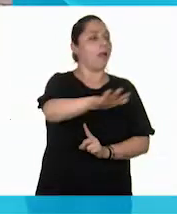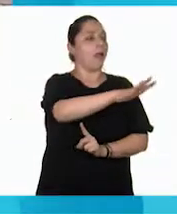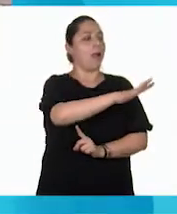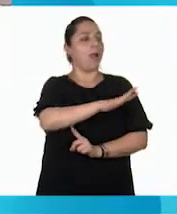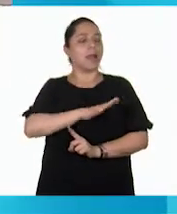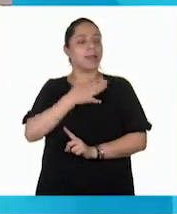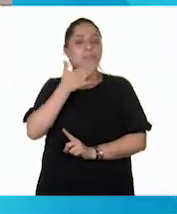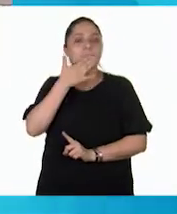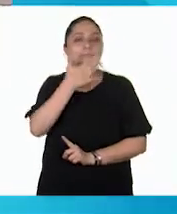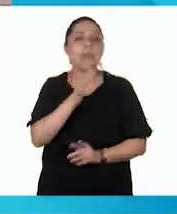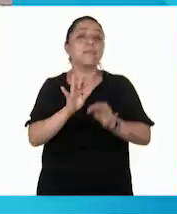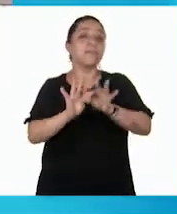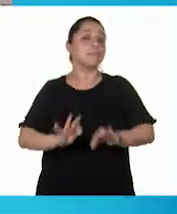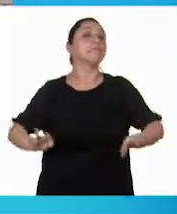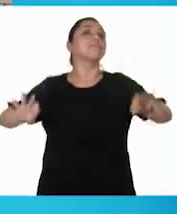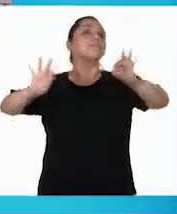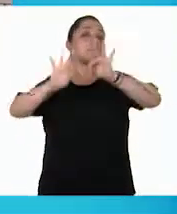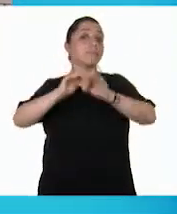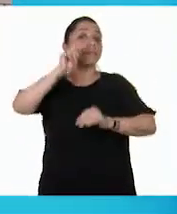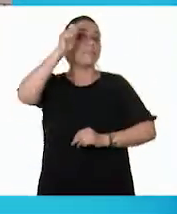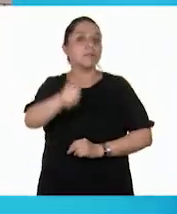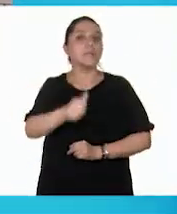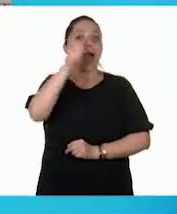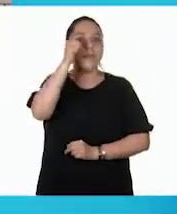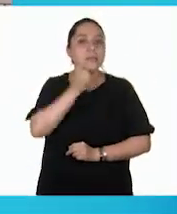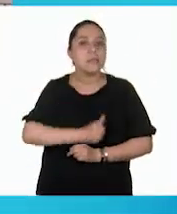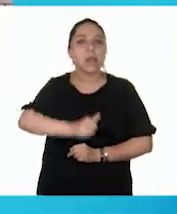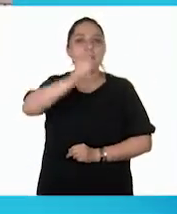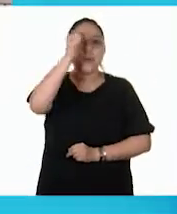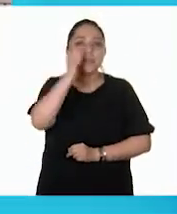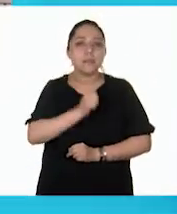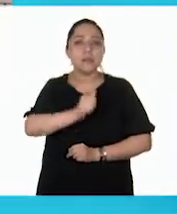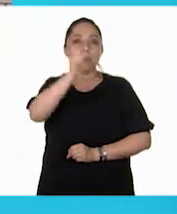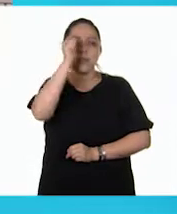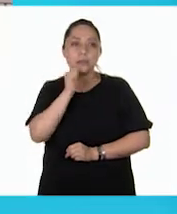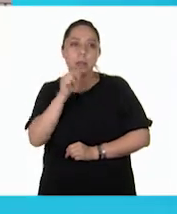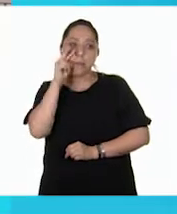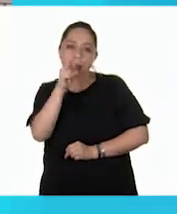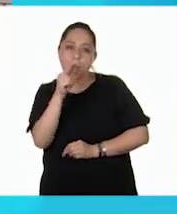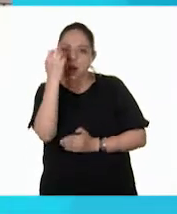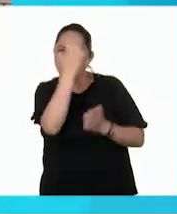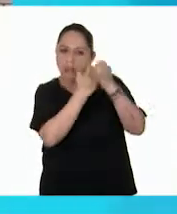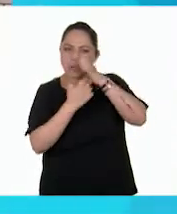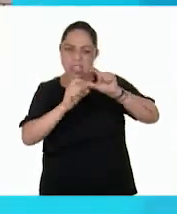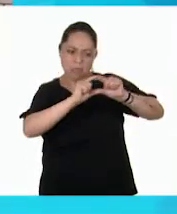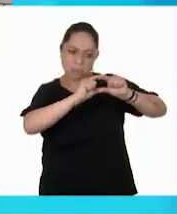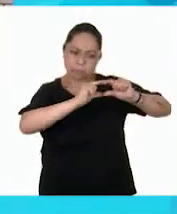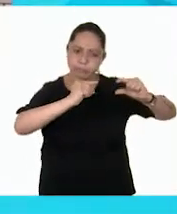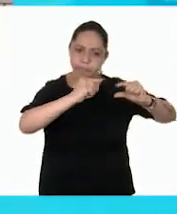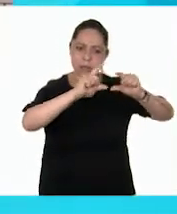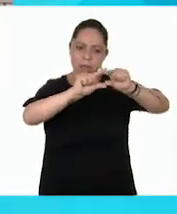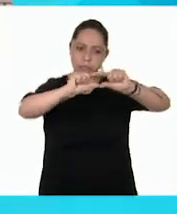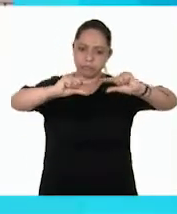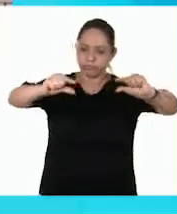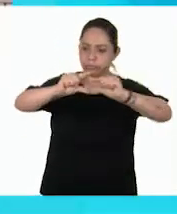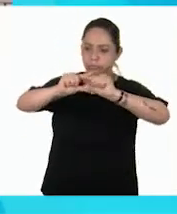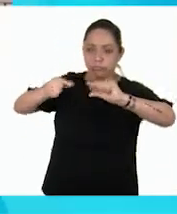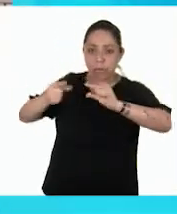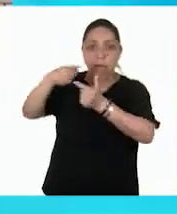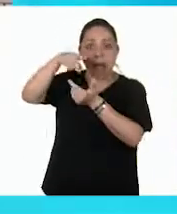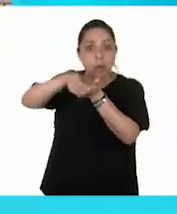muy importante que siempre revisemos las etiquetas que éstas tienen, pues con dicha información